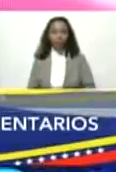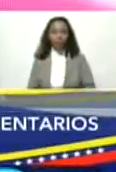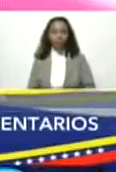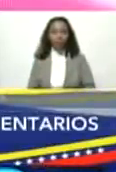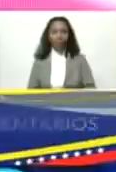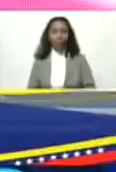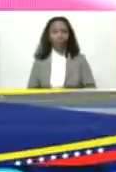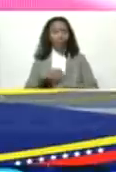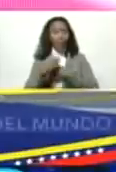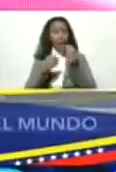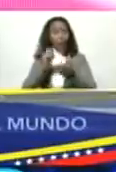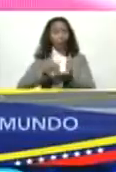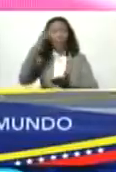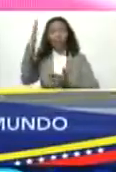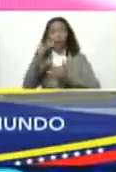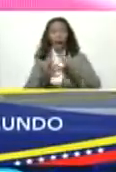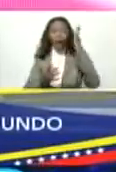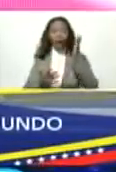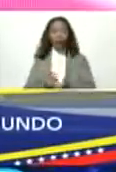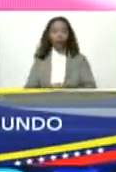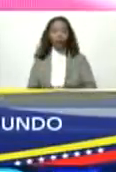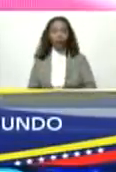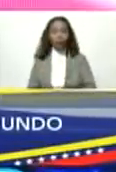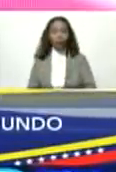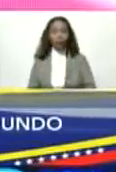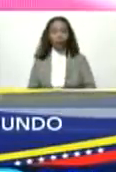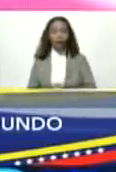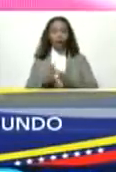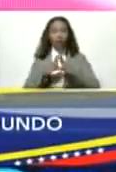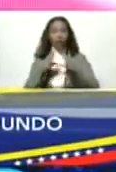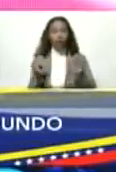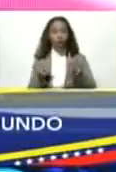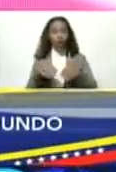ha sido un milagro todo lo que